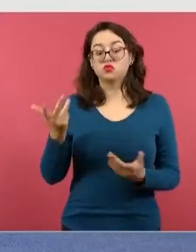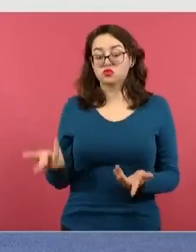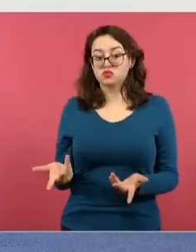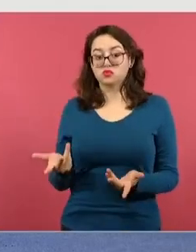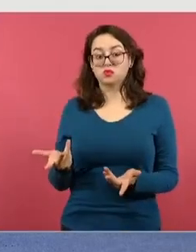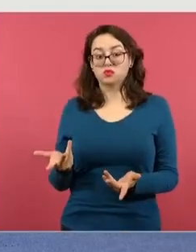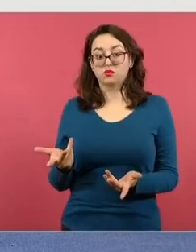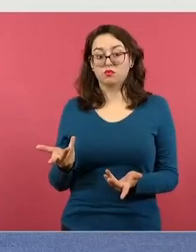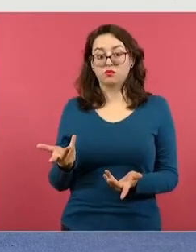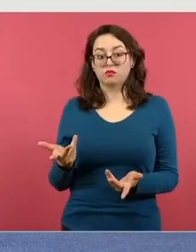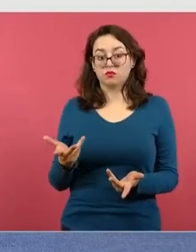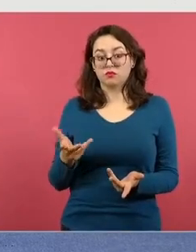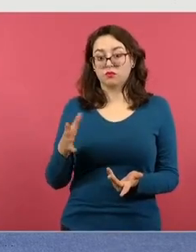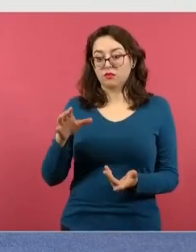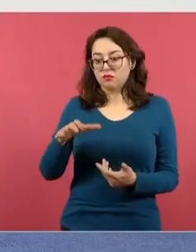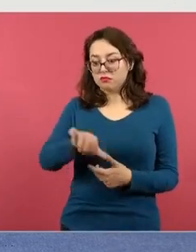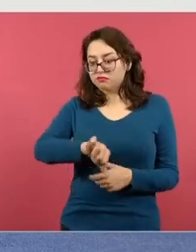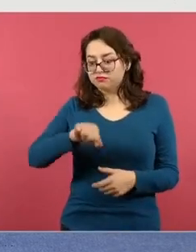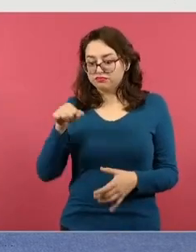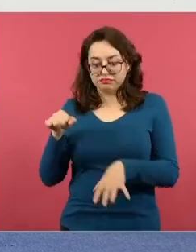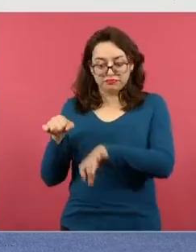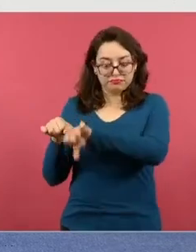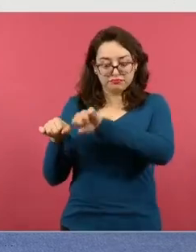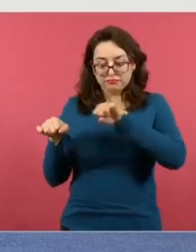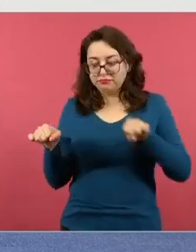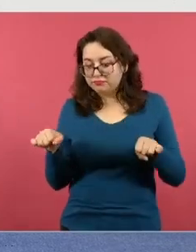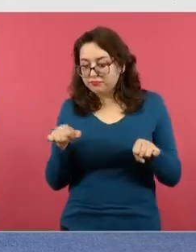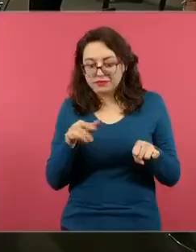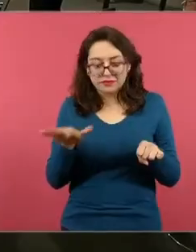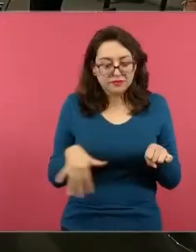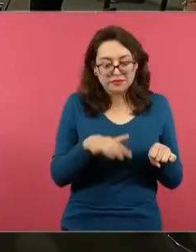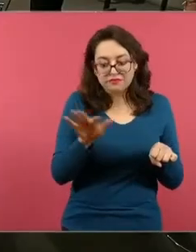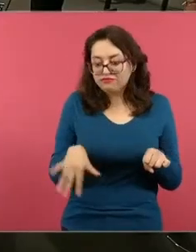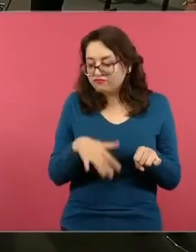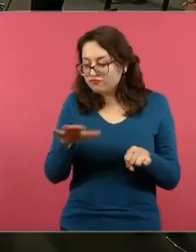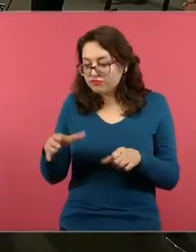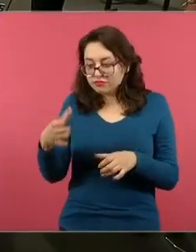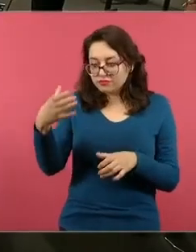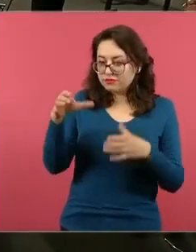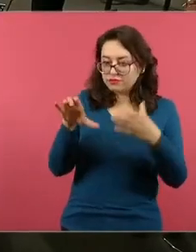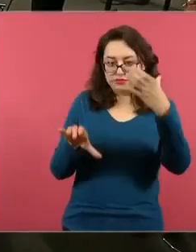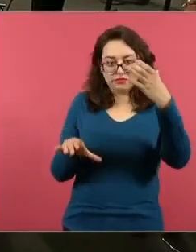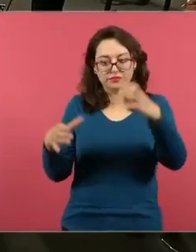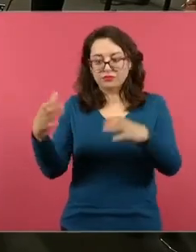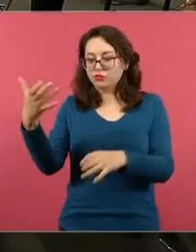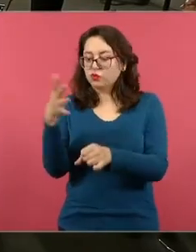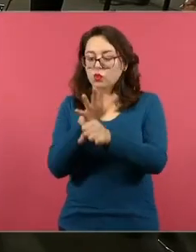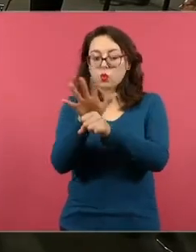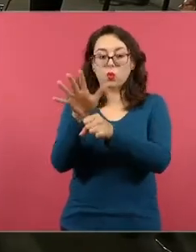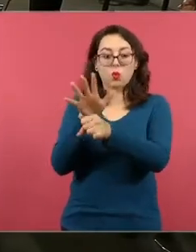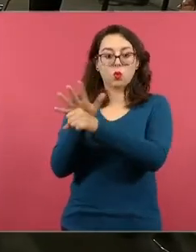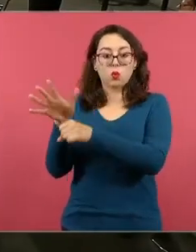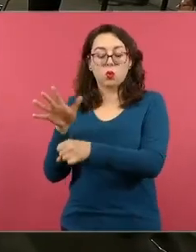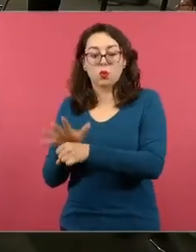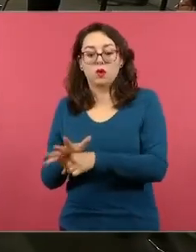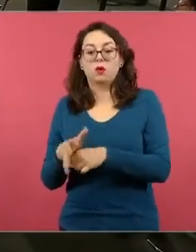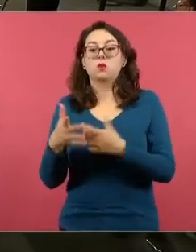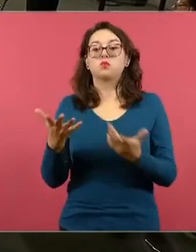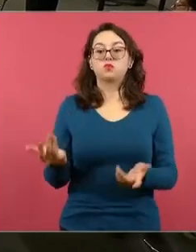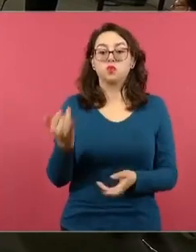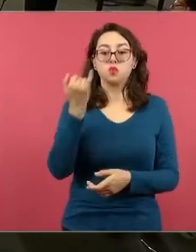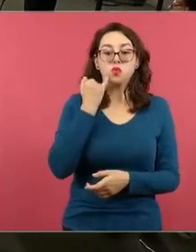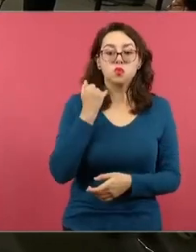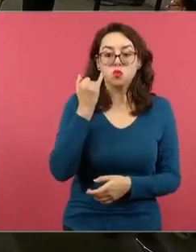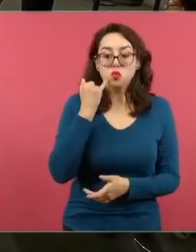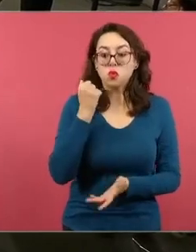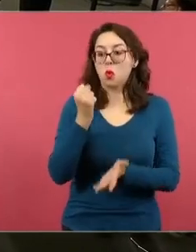y van a buscar recipientes que tengan esa capacidad, puede ser el jugo, puede